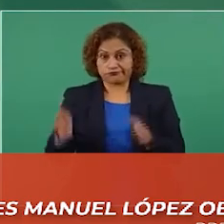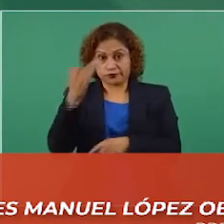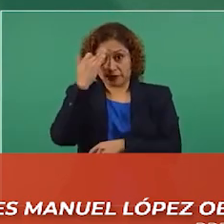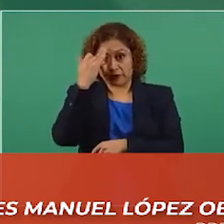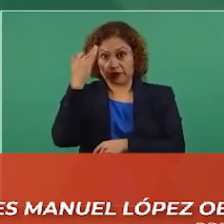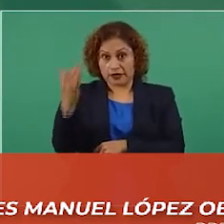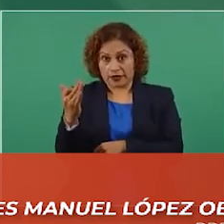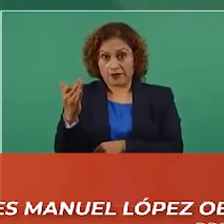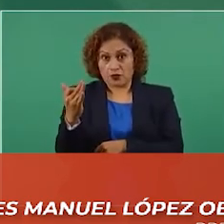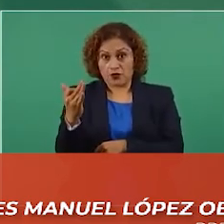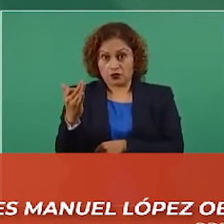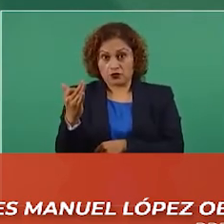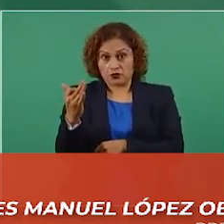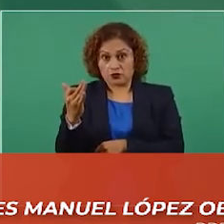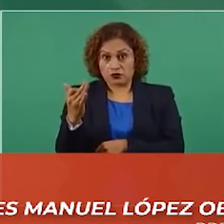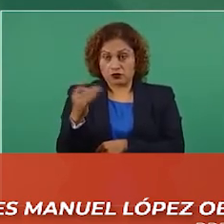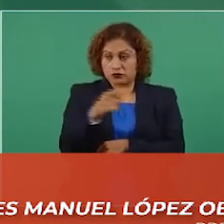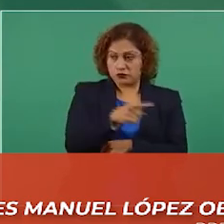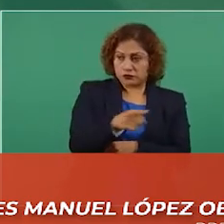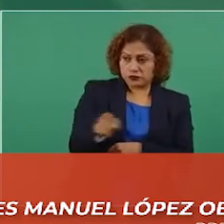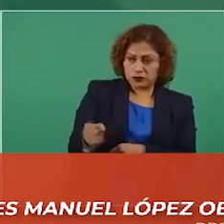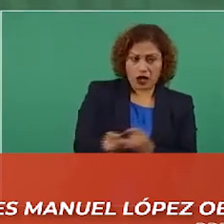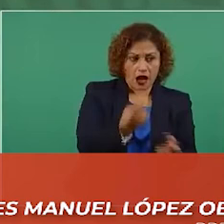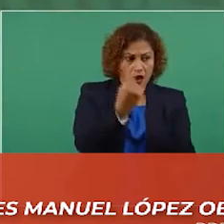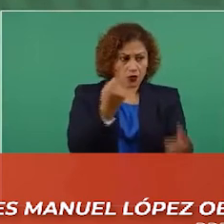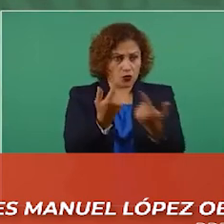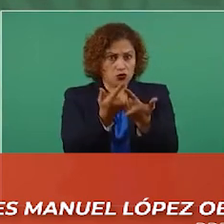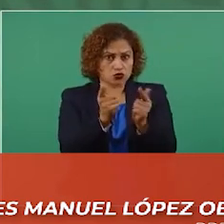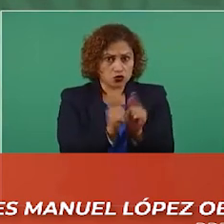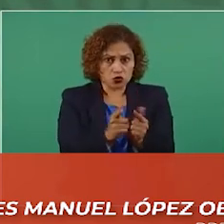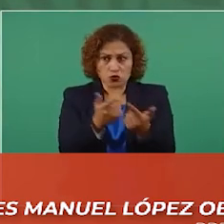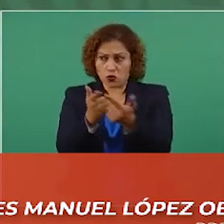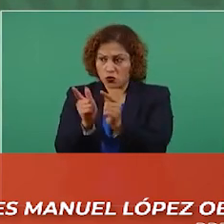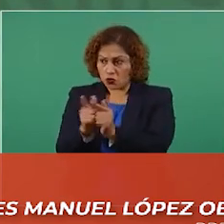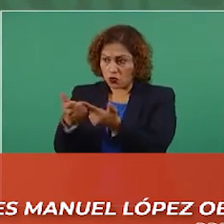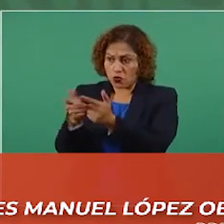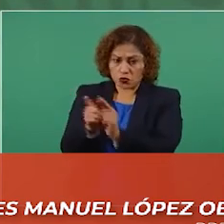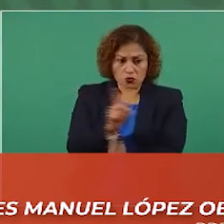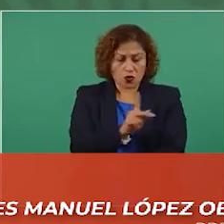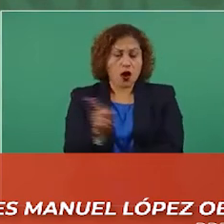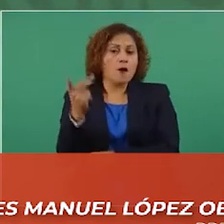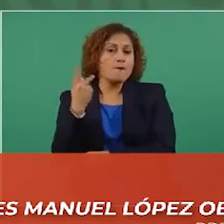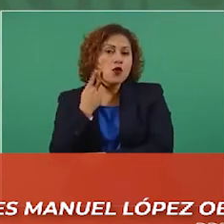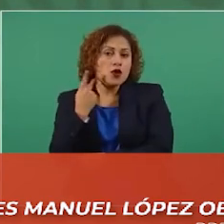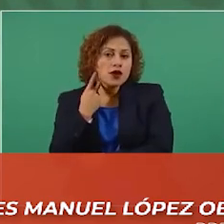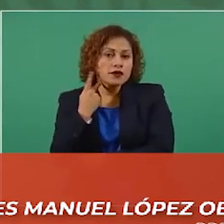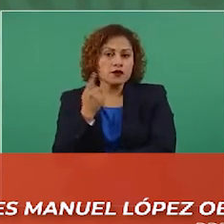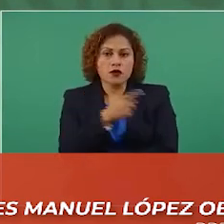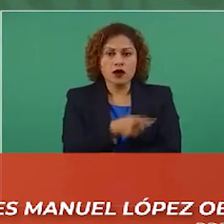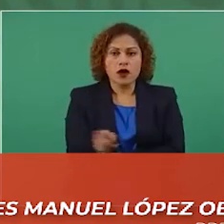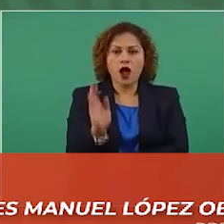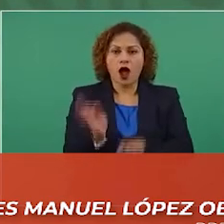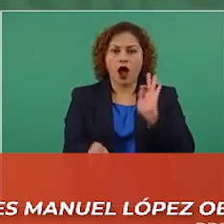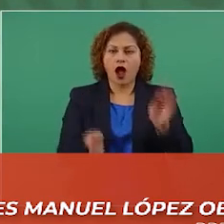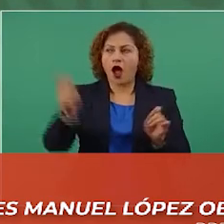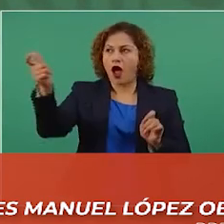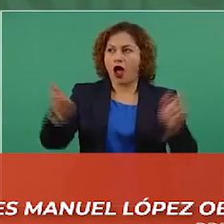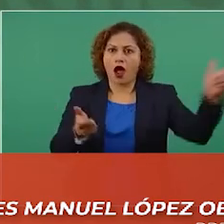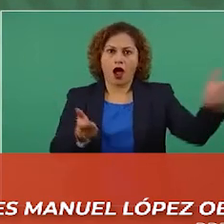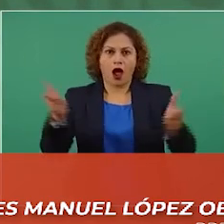quienes están llevando a cabo labores